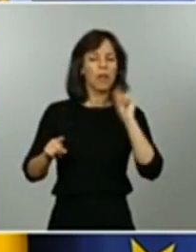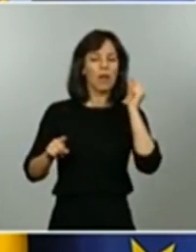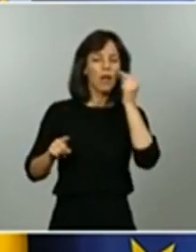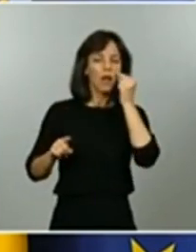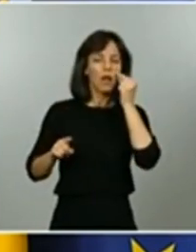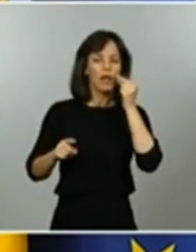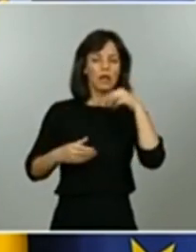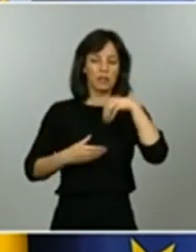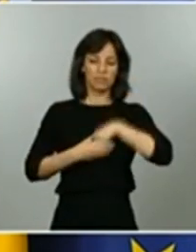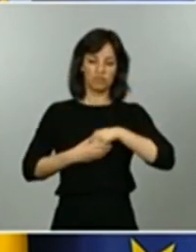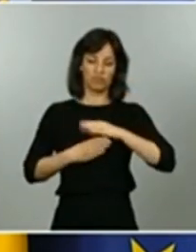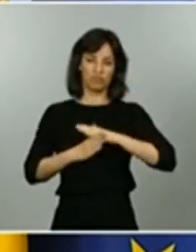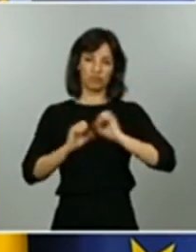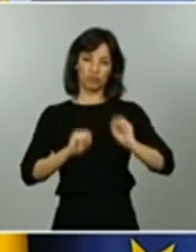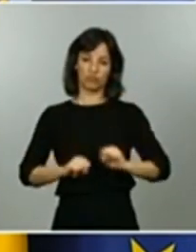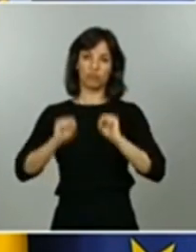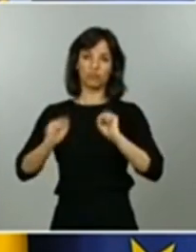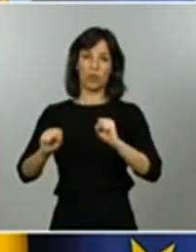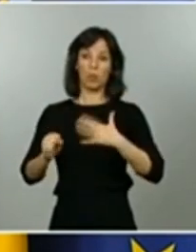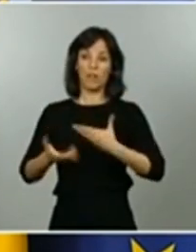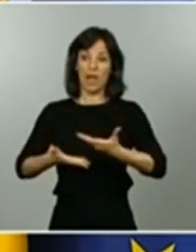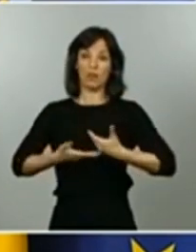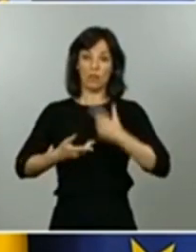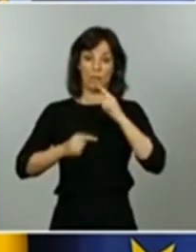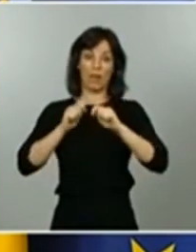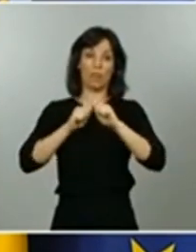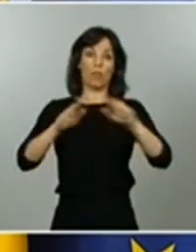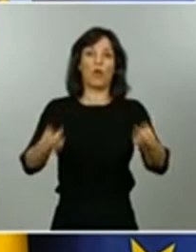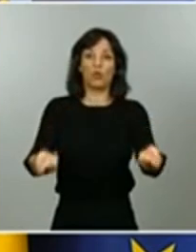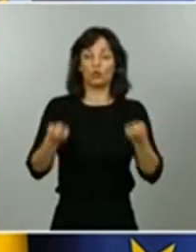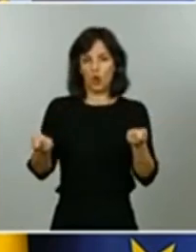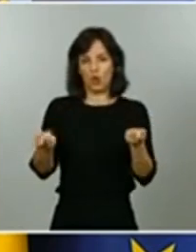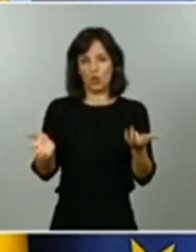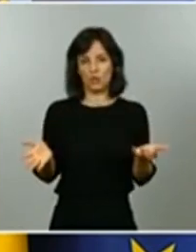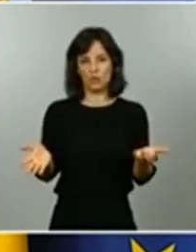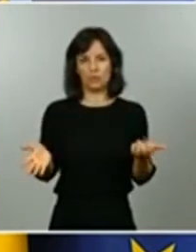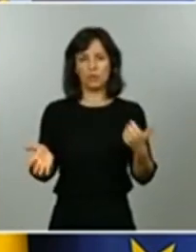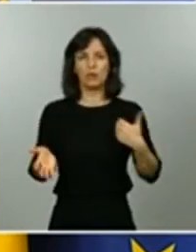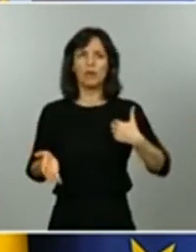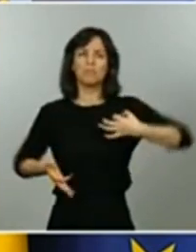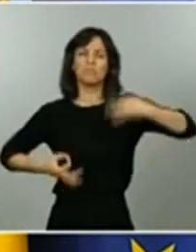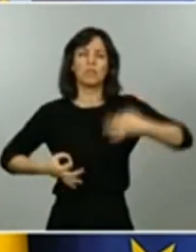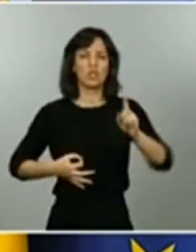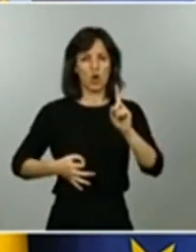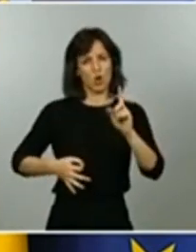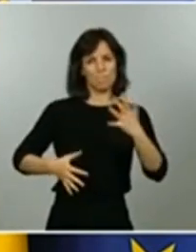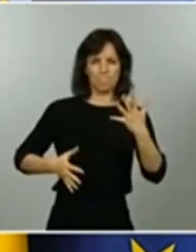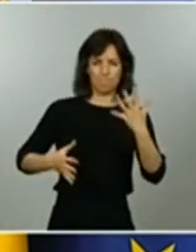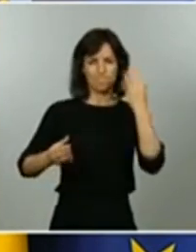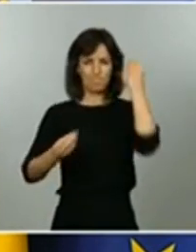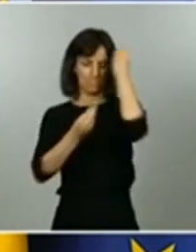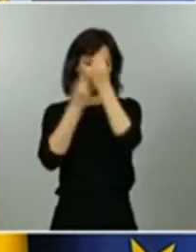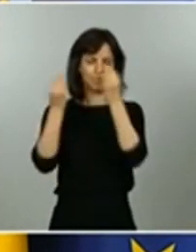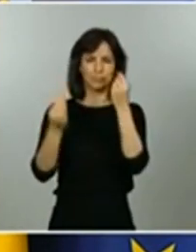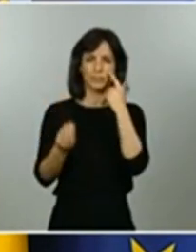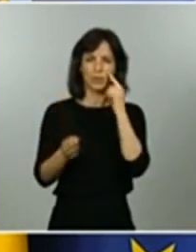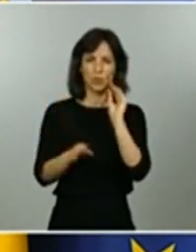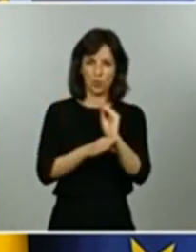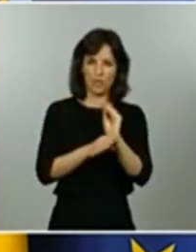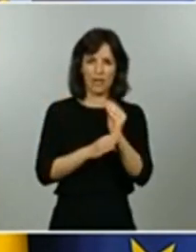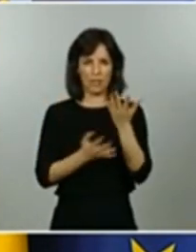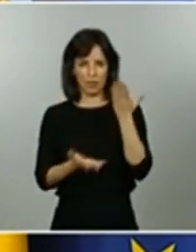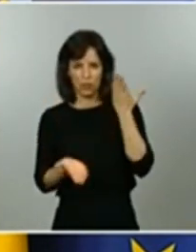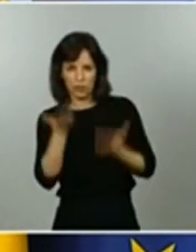al control de futuros brotes es una hipótesis que hay que valorar con mucho cuidado se tendrá que ver cuando lleguen los resultados pero